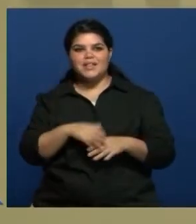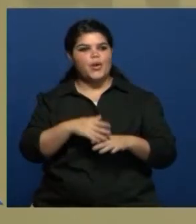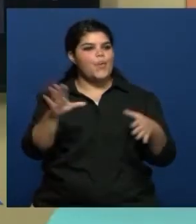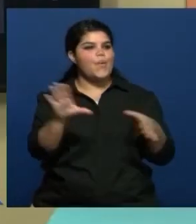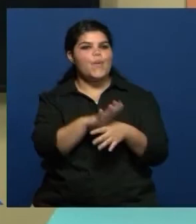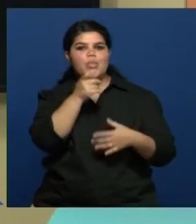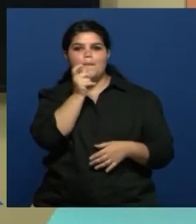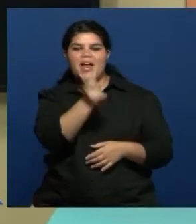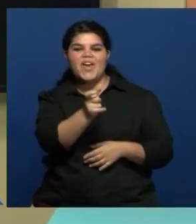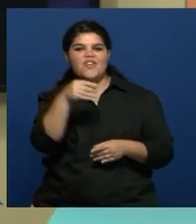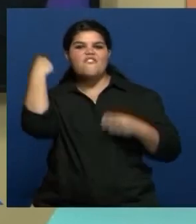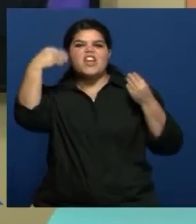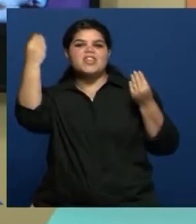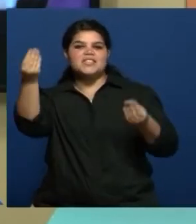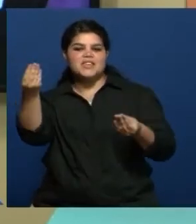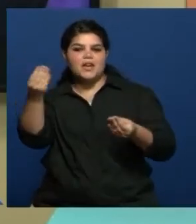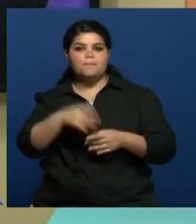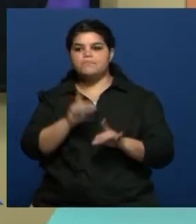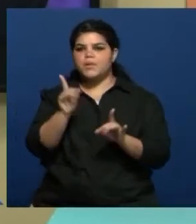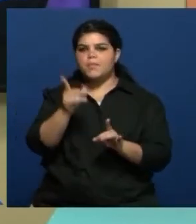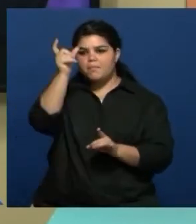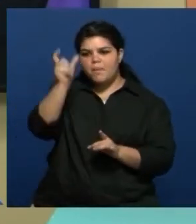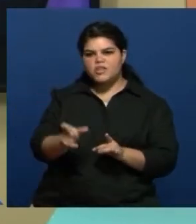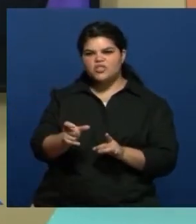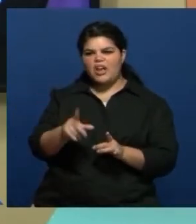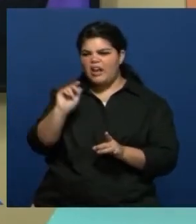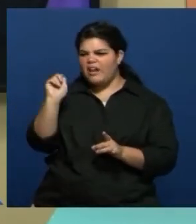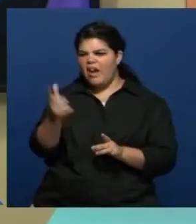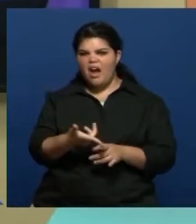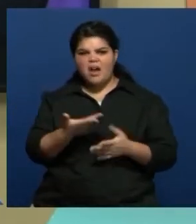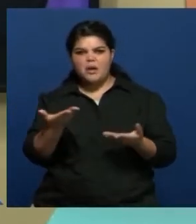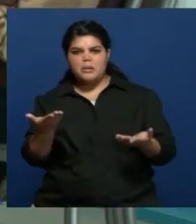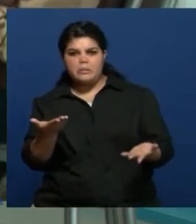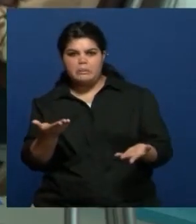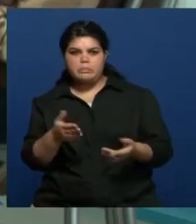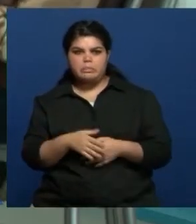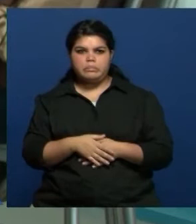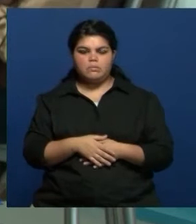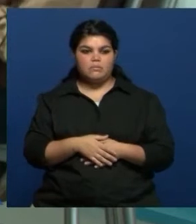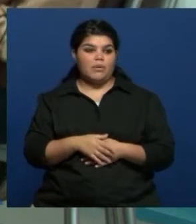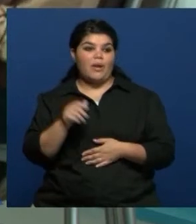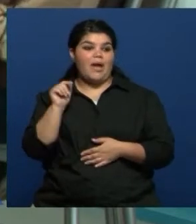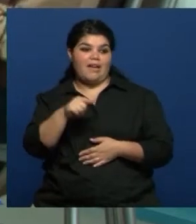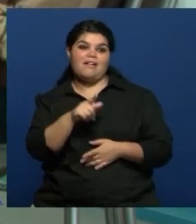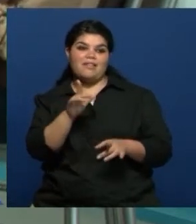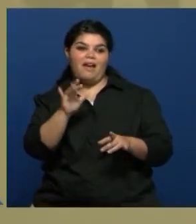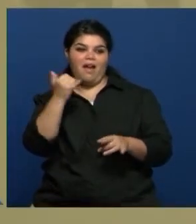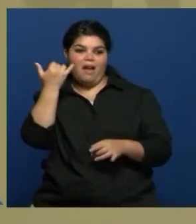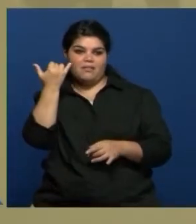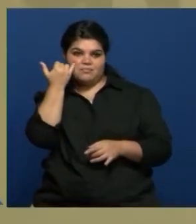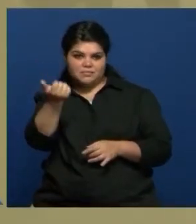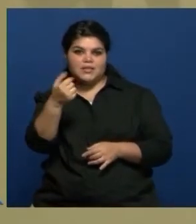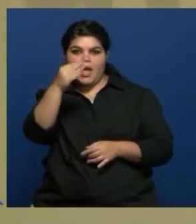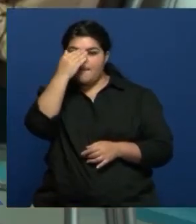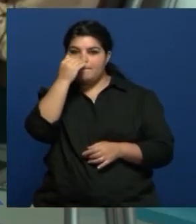aparecen personajes un poco más raros o, bueno, la Silvia tiene un personaje muy divertido, de